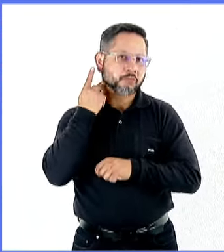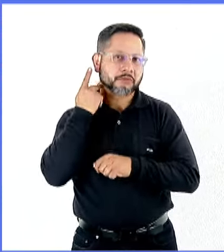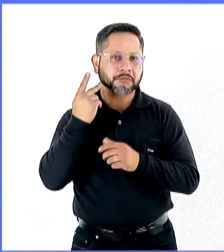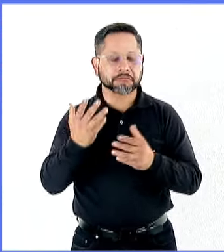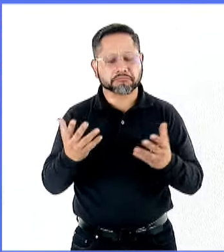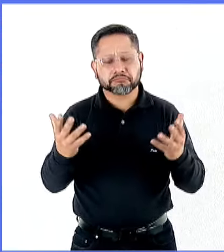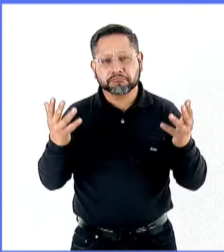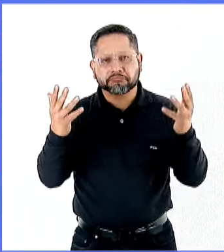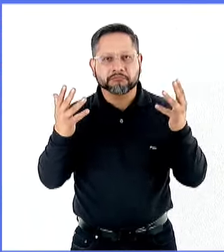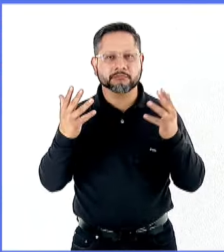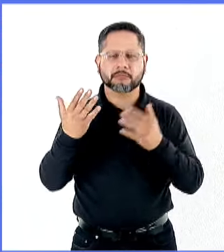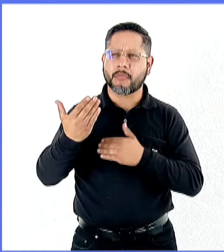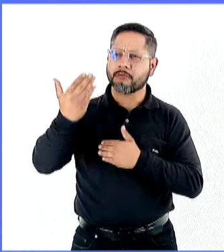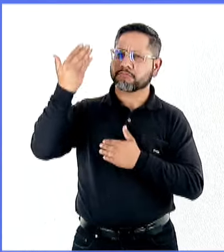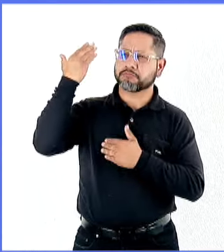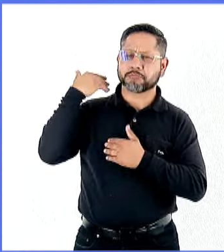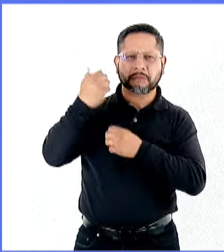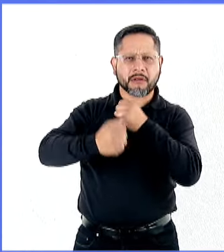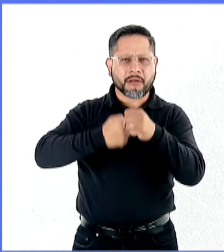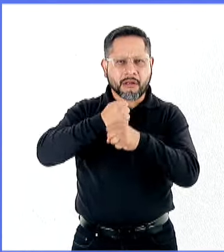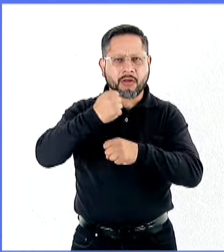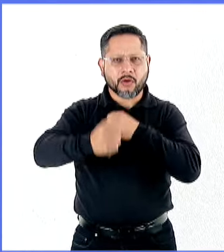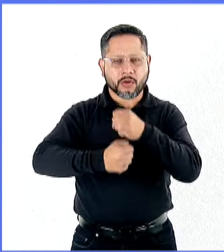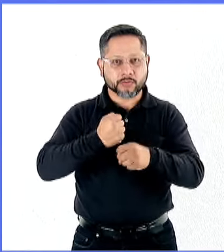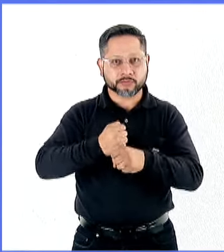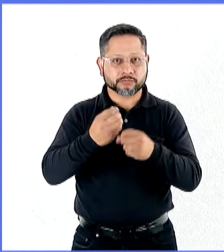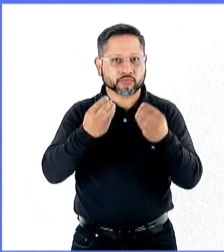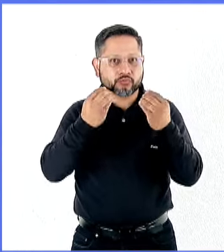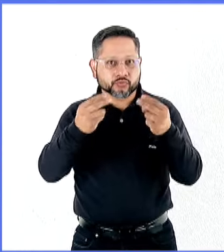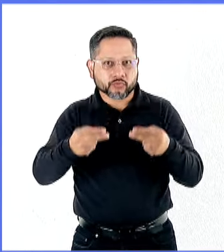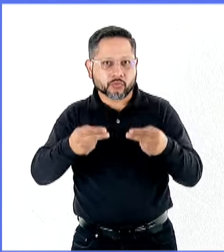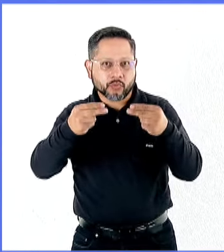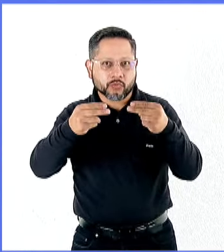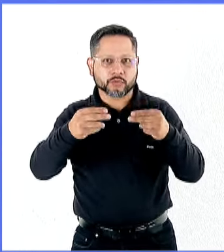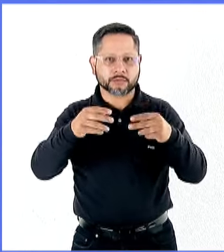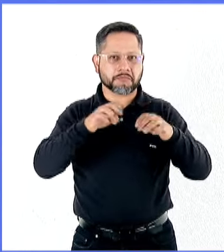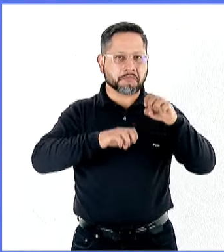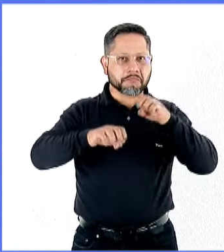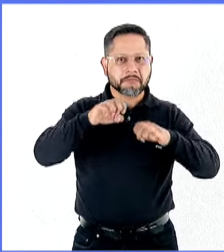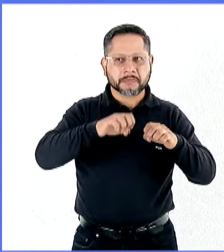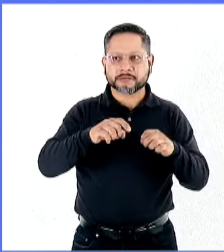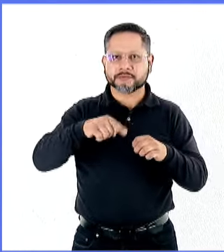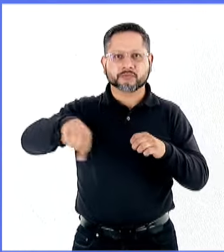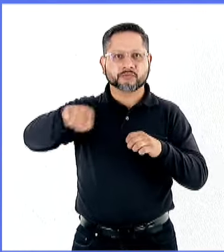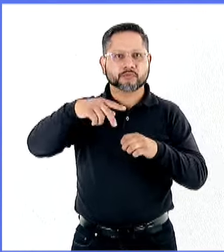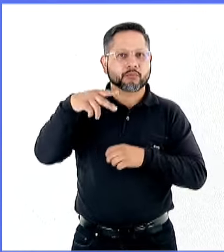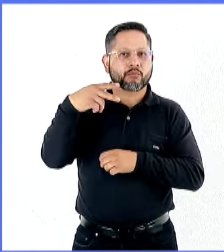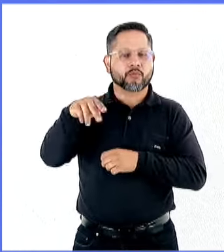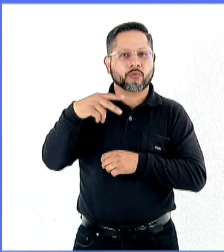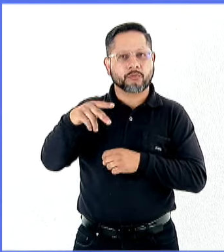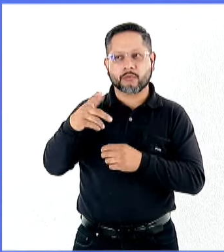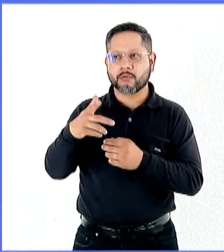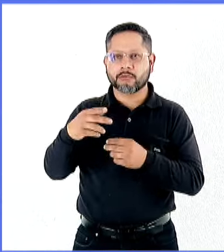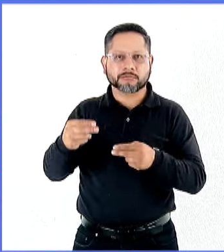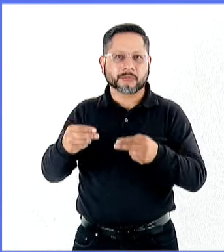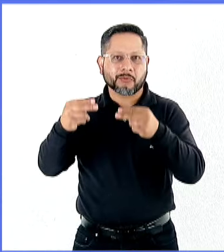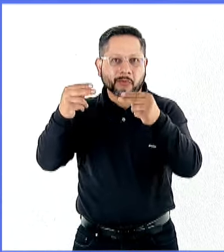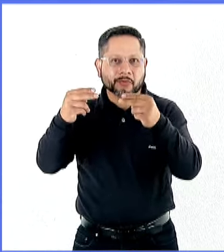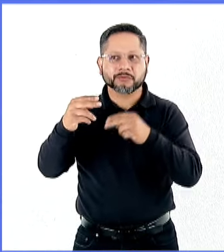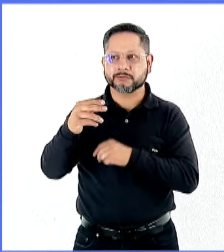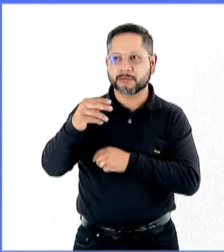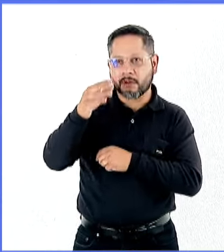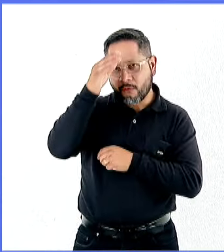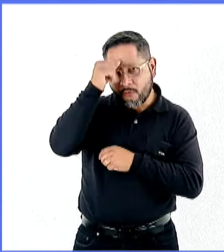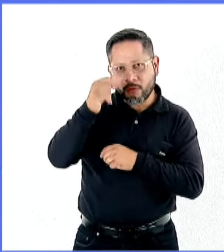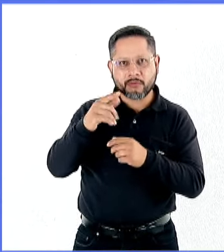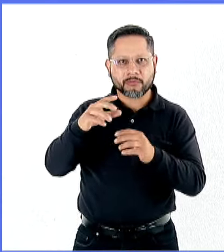bueno, desde hace algunos años las empresas están buscando acortar distancias con sus consumidores, disminuir costos en